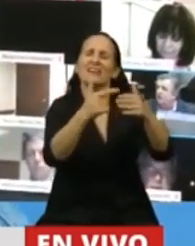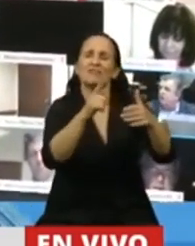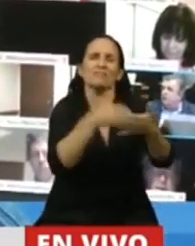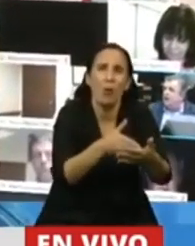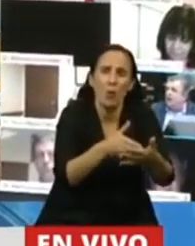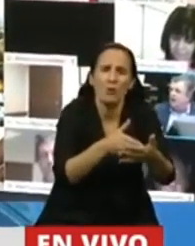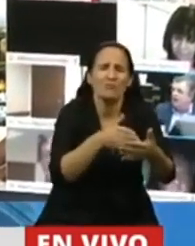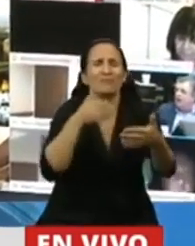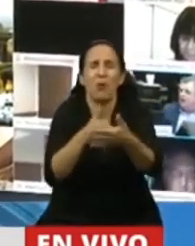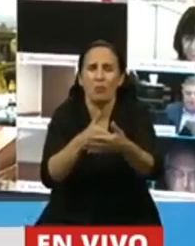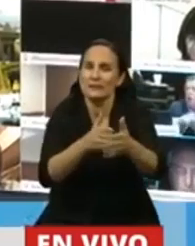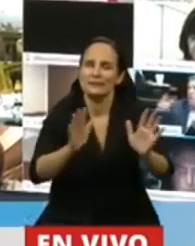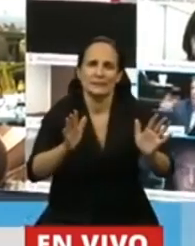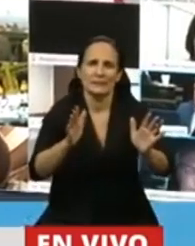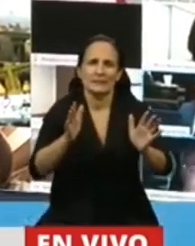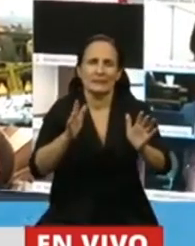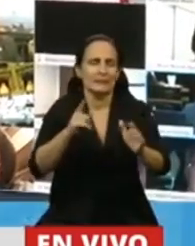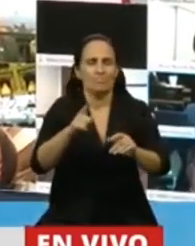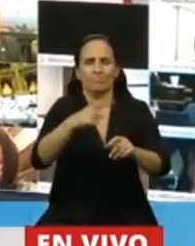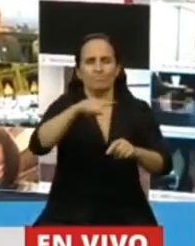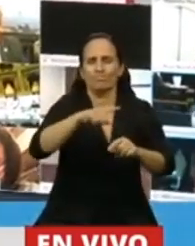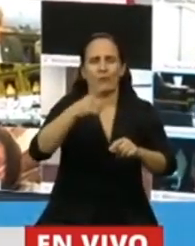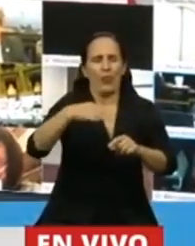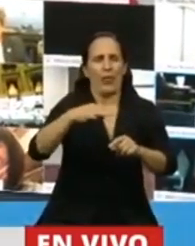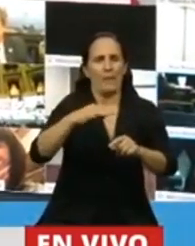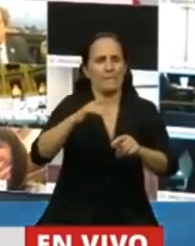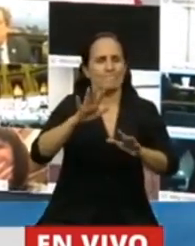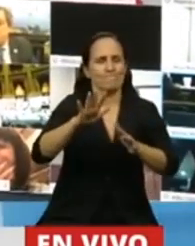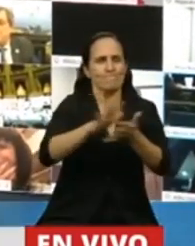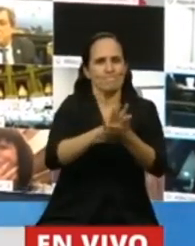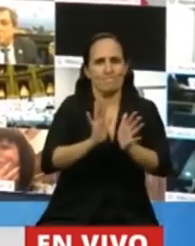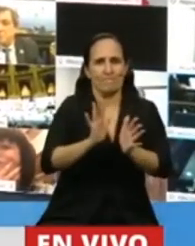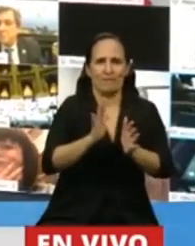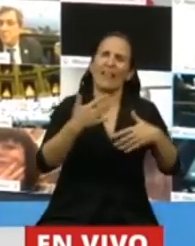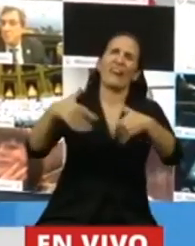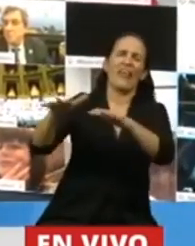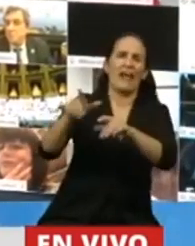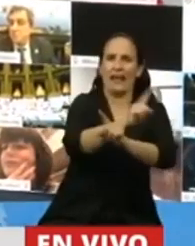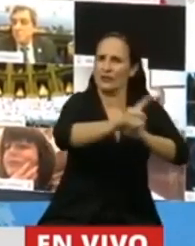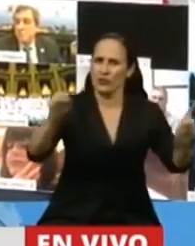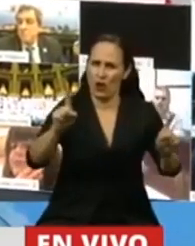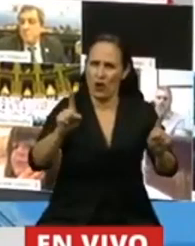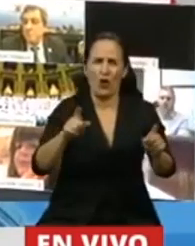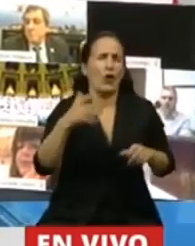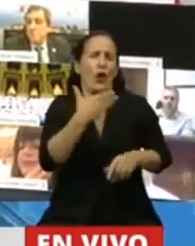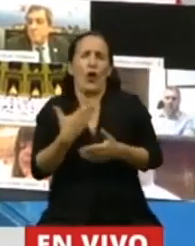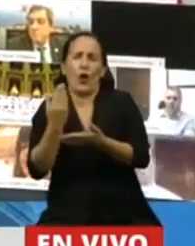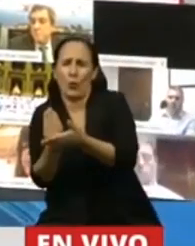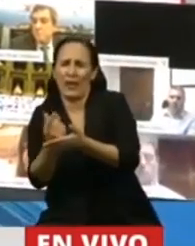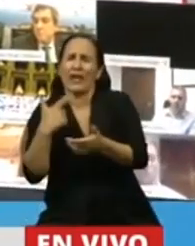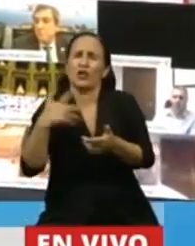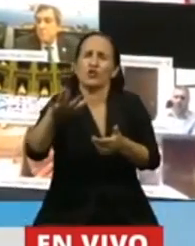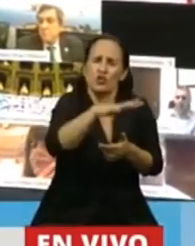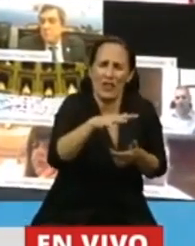podemos permitir, pero no los opositores, la política no lo puede permitir, el gobierno, los opositores, la sociedad,